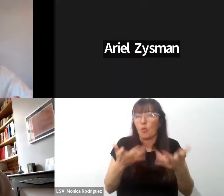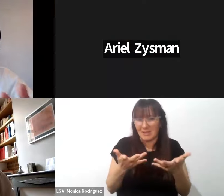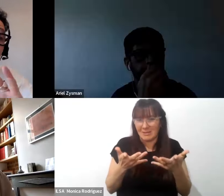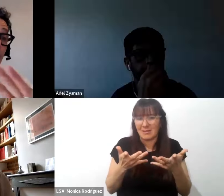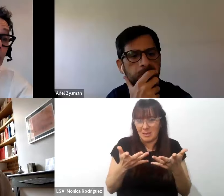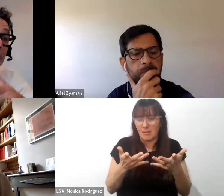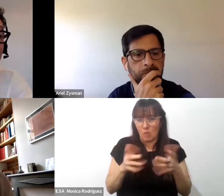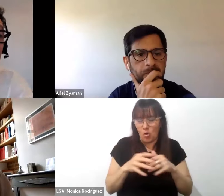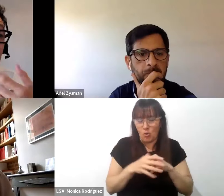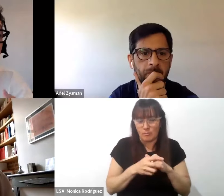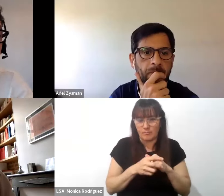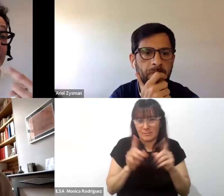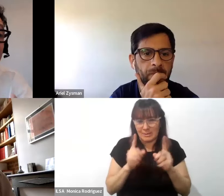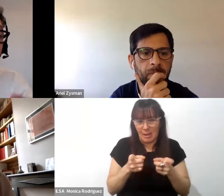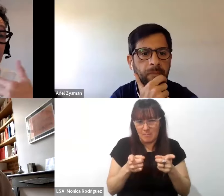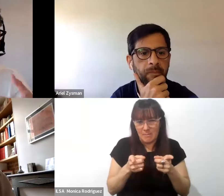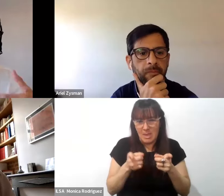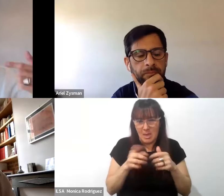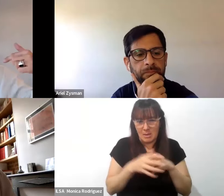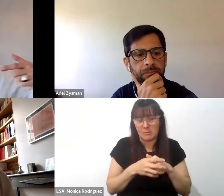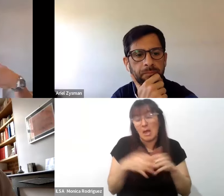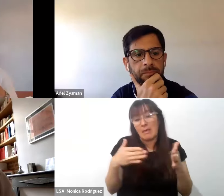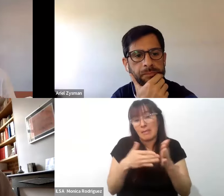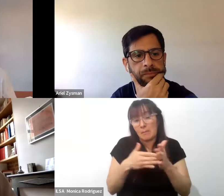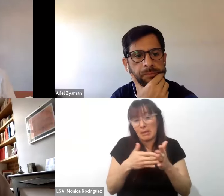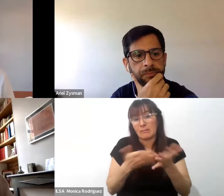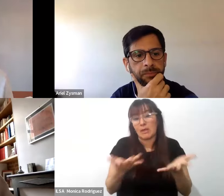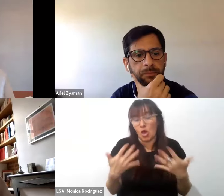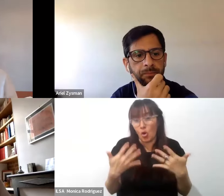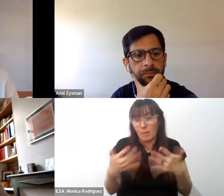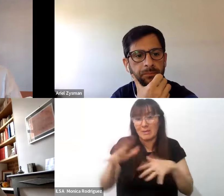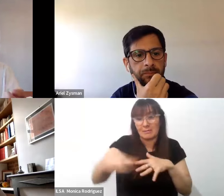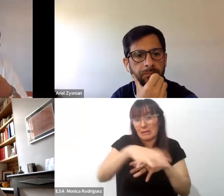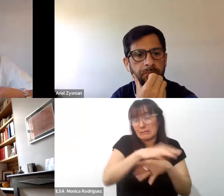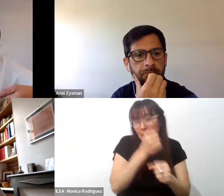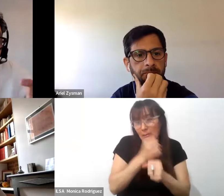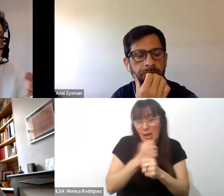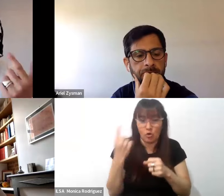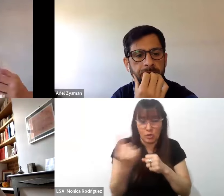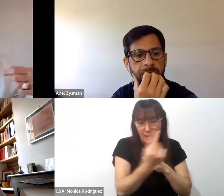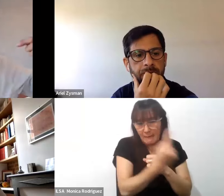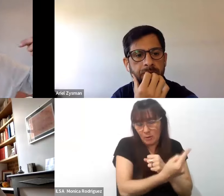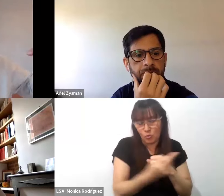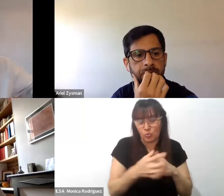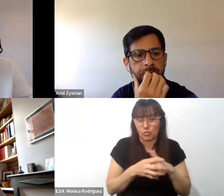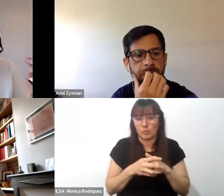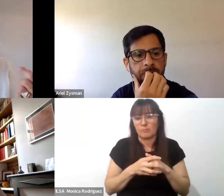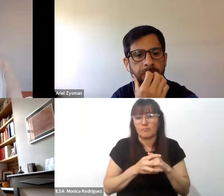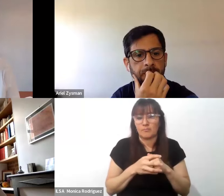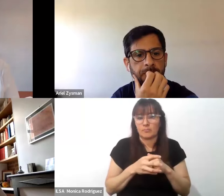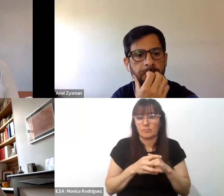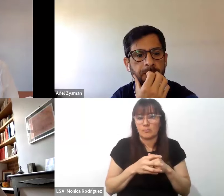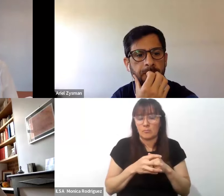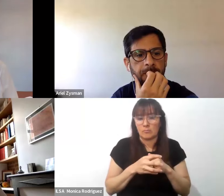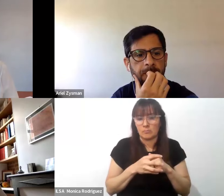necesario para un ejercicio interpretativo y reflexivo sobre el propio trabajo y digamos a vida cuenta